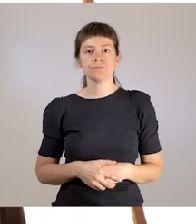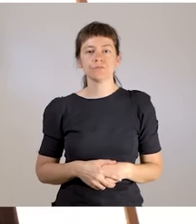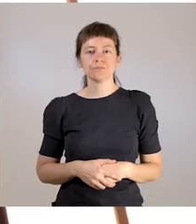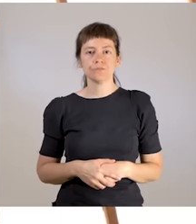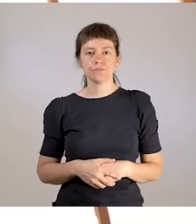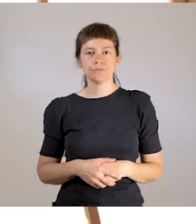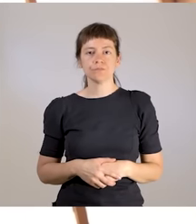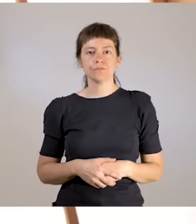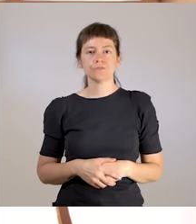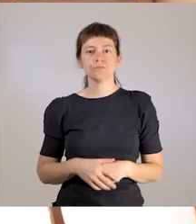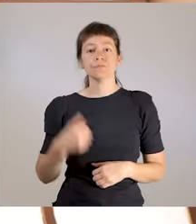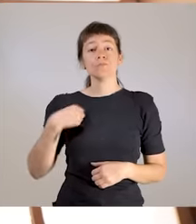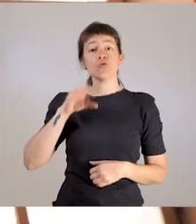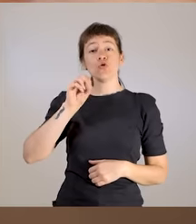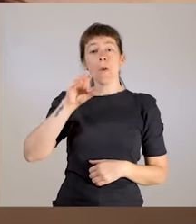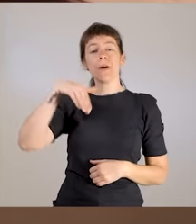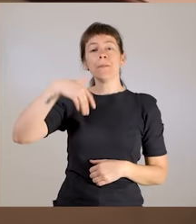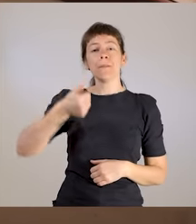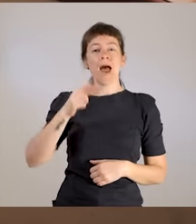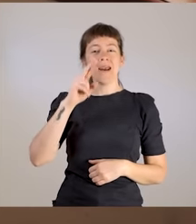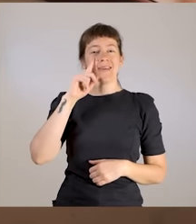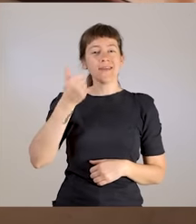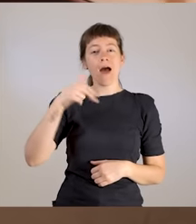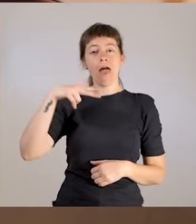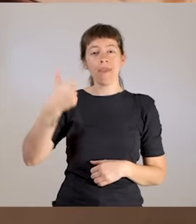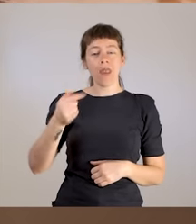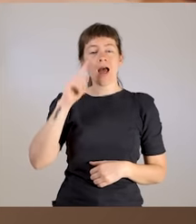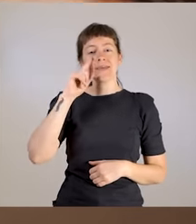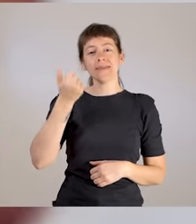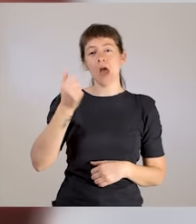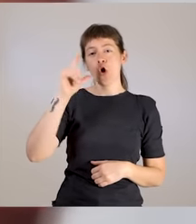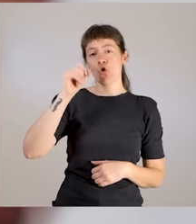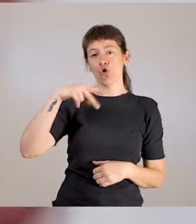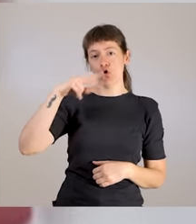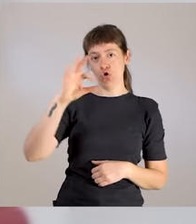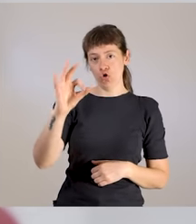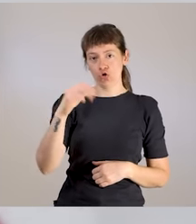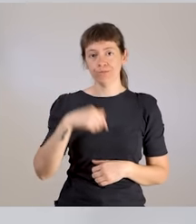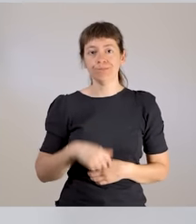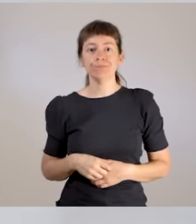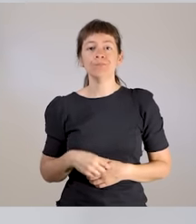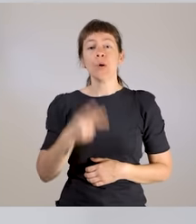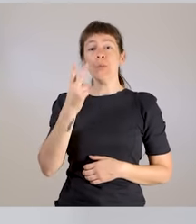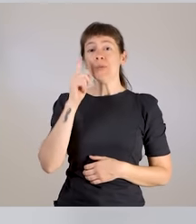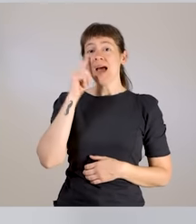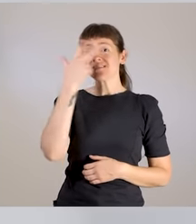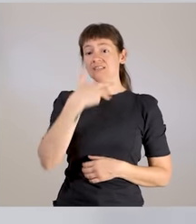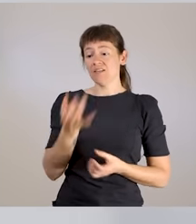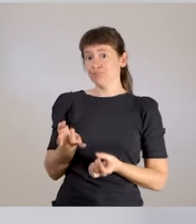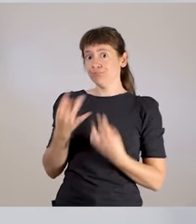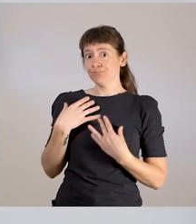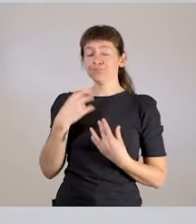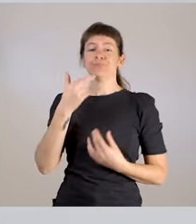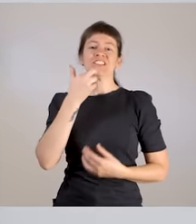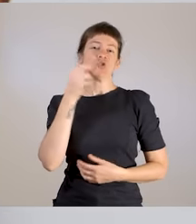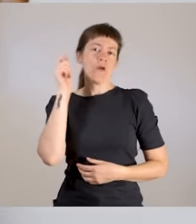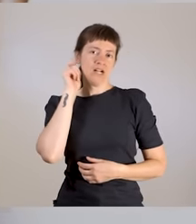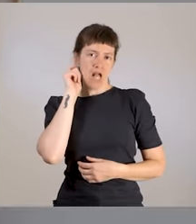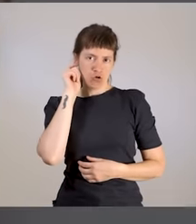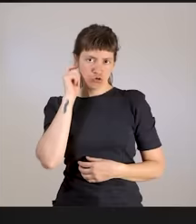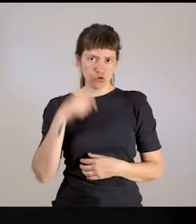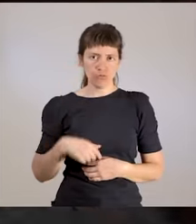Una mujer sube una escalera. Soy Mariana Iácono. Tengo VIH de los 19 años, tuve el diagnóstico a los 20.